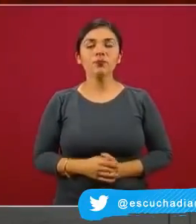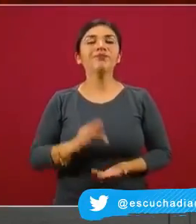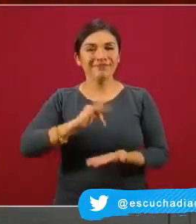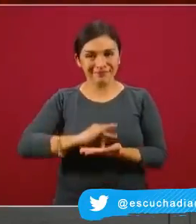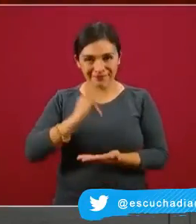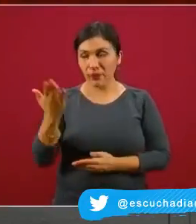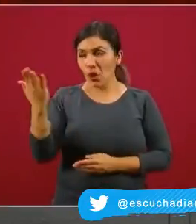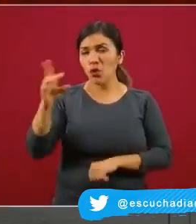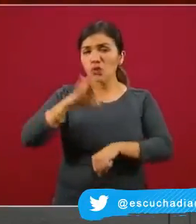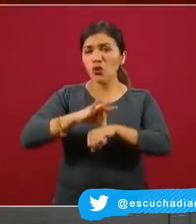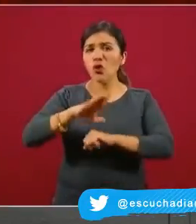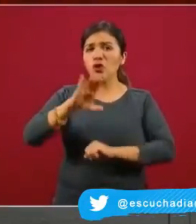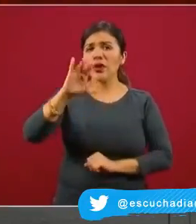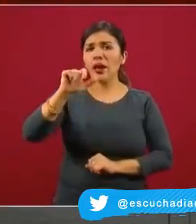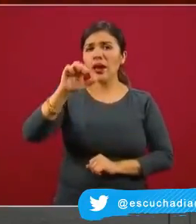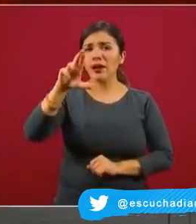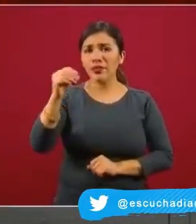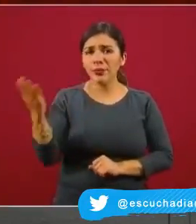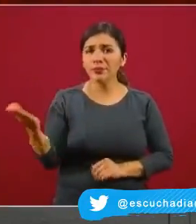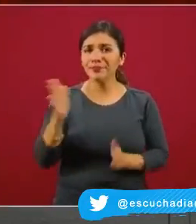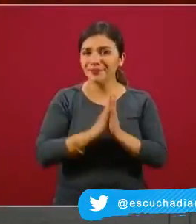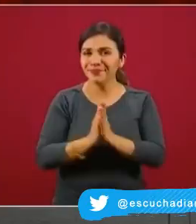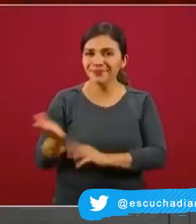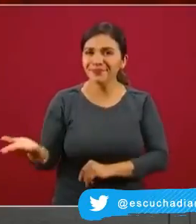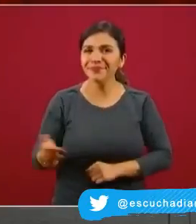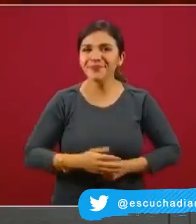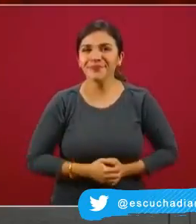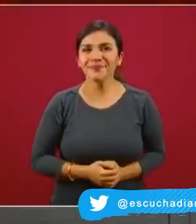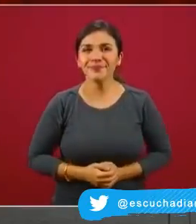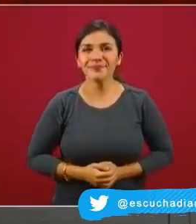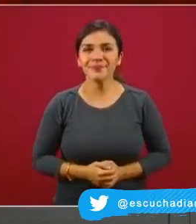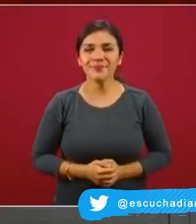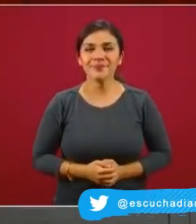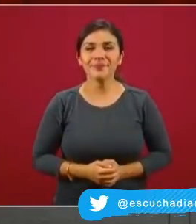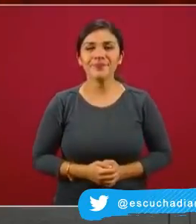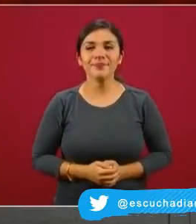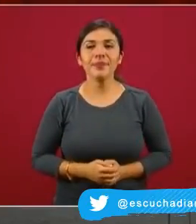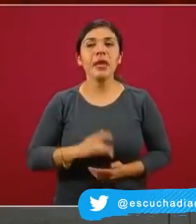Doctor Ricardo Cortés, si es tan amable. Muchas gracias. Subsecretario, muy buenas tardes.